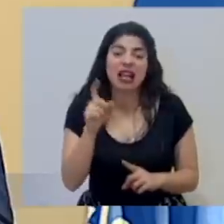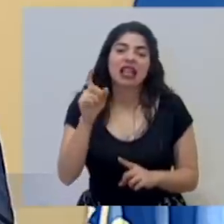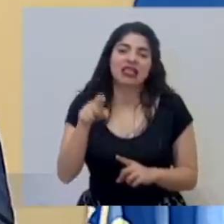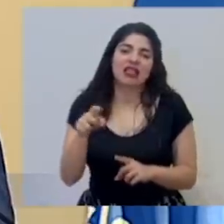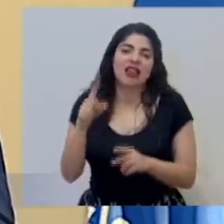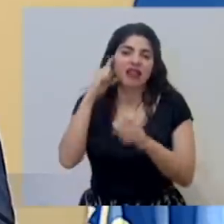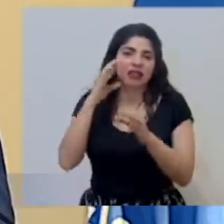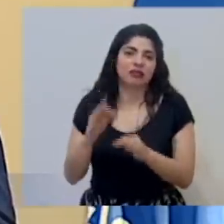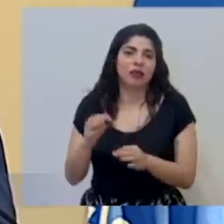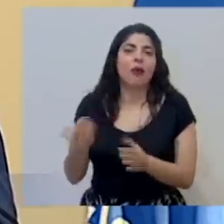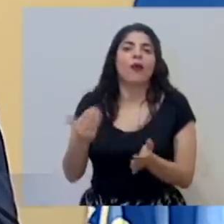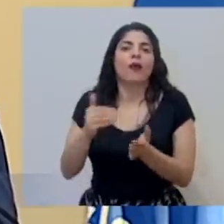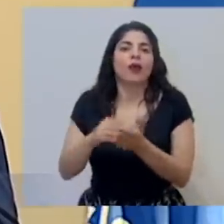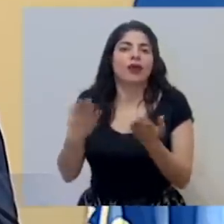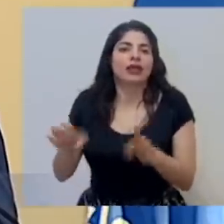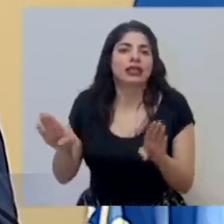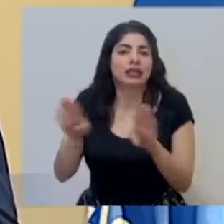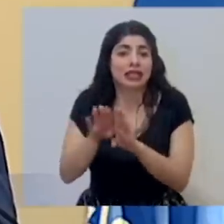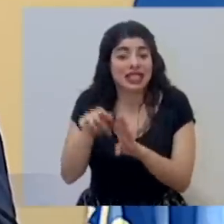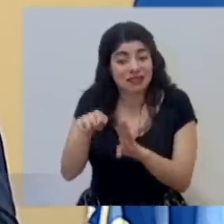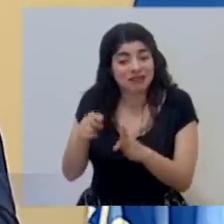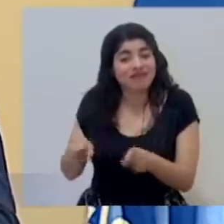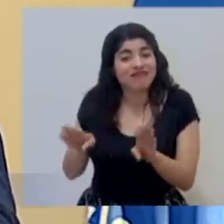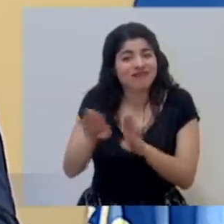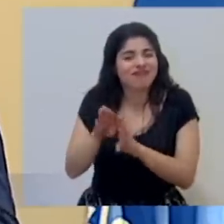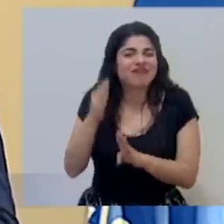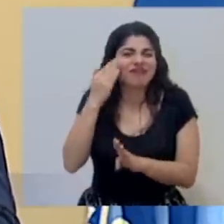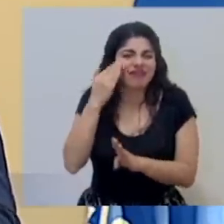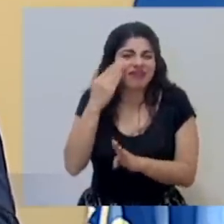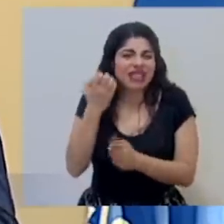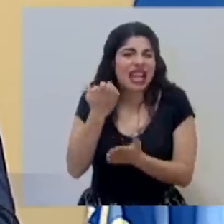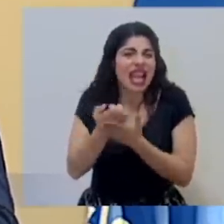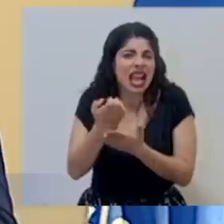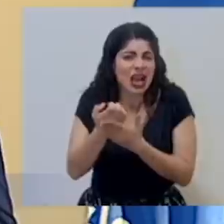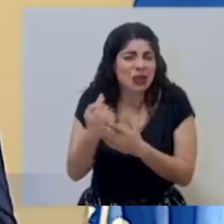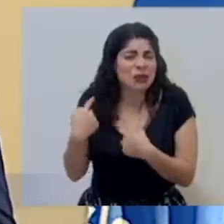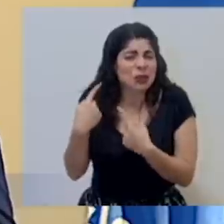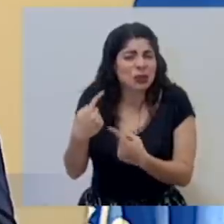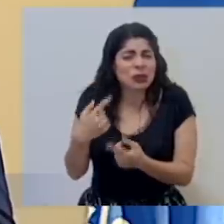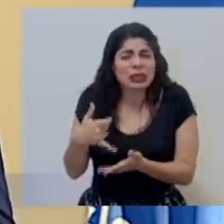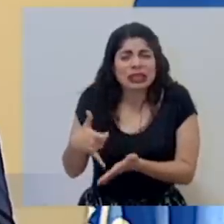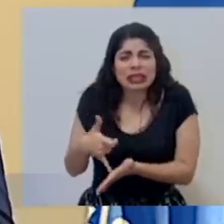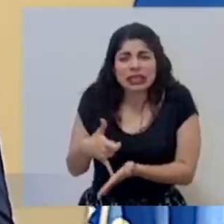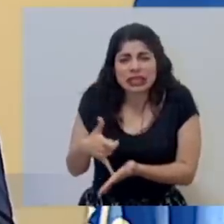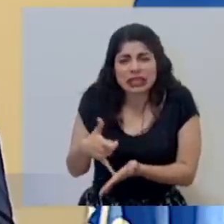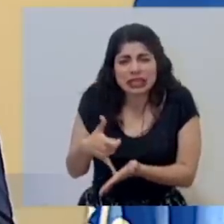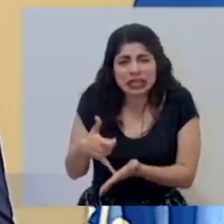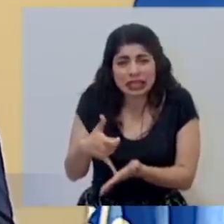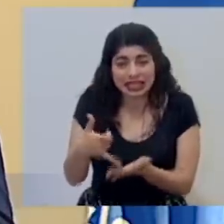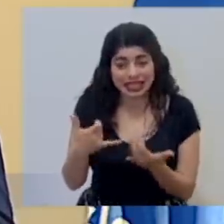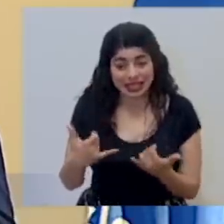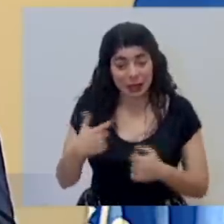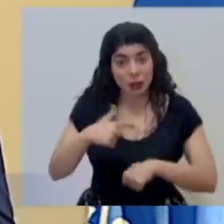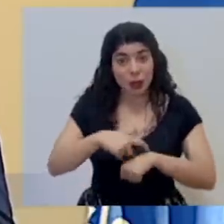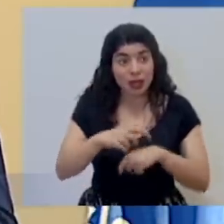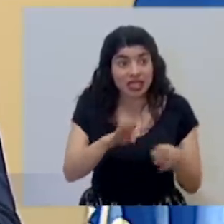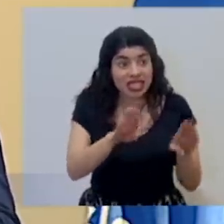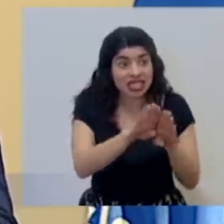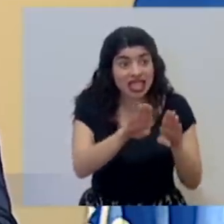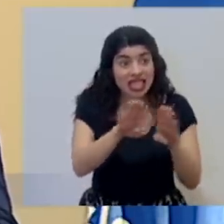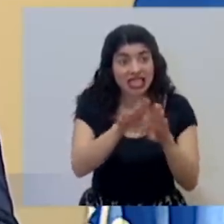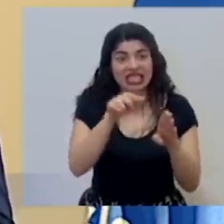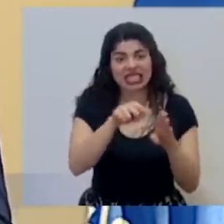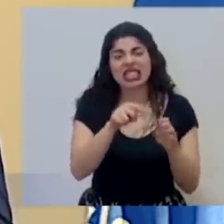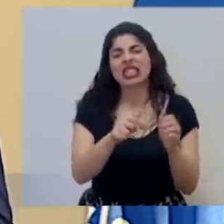justamente otro cierre que sabemos que de todo modo ya la economía ha estado muy debilitada y en este momento cada cierre representa